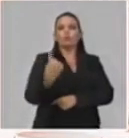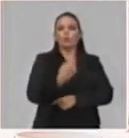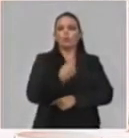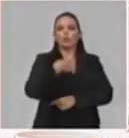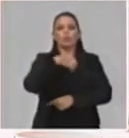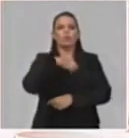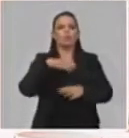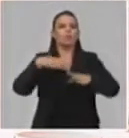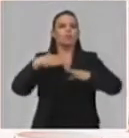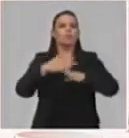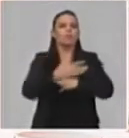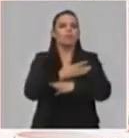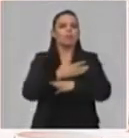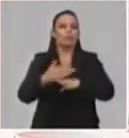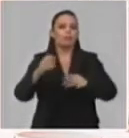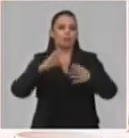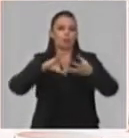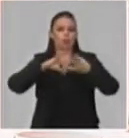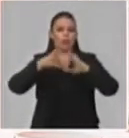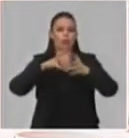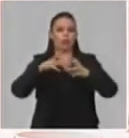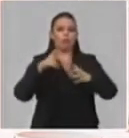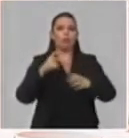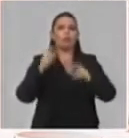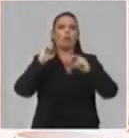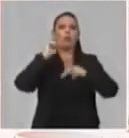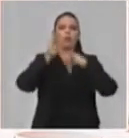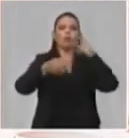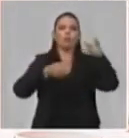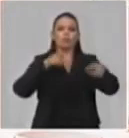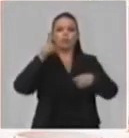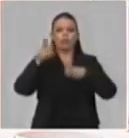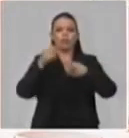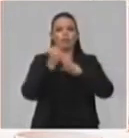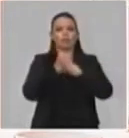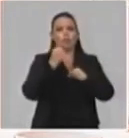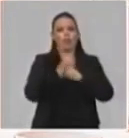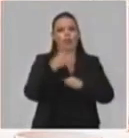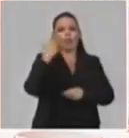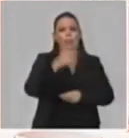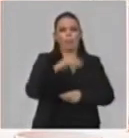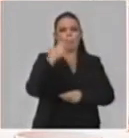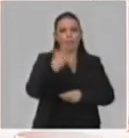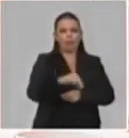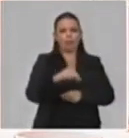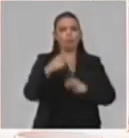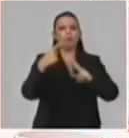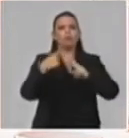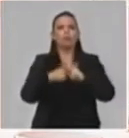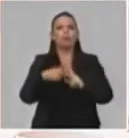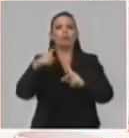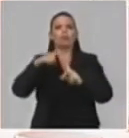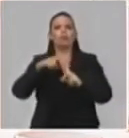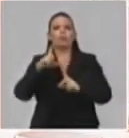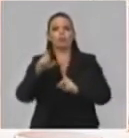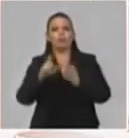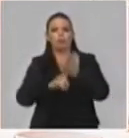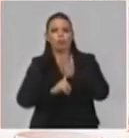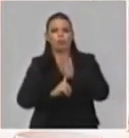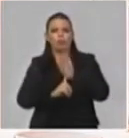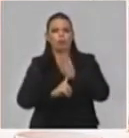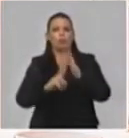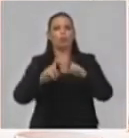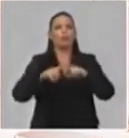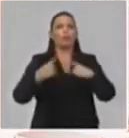orientar los trabajos prácticos y seminarios integradores. Incluso fueron espacios dedicados nada más que a esto con el objetivo de que el estudiante pudiera